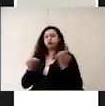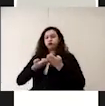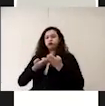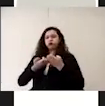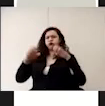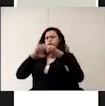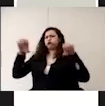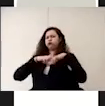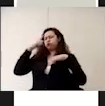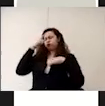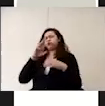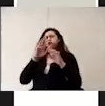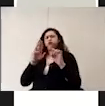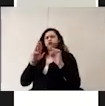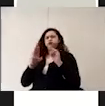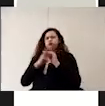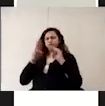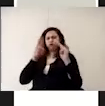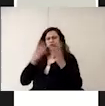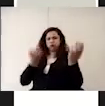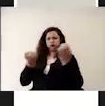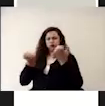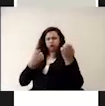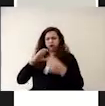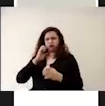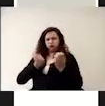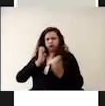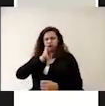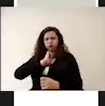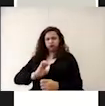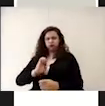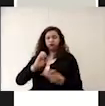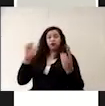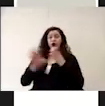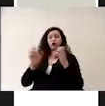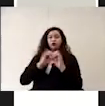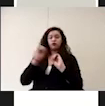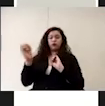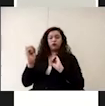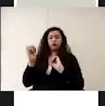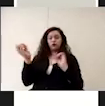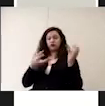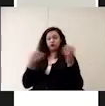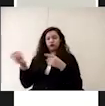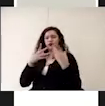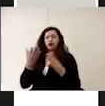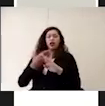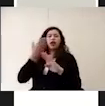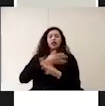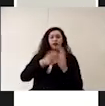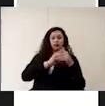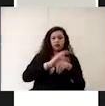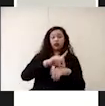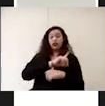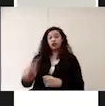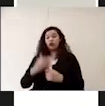entrenamiento no se deben intercambiar se deben lavar las manos antes y después de las actividades deportivas se